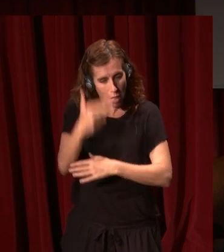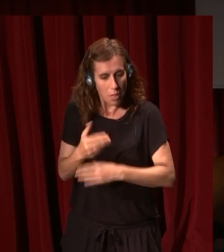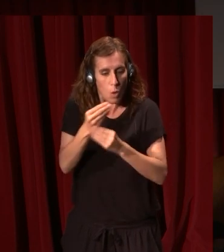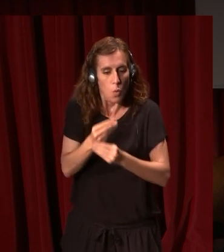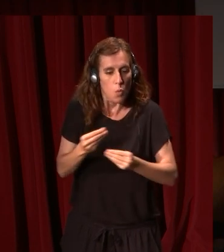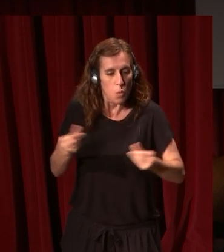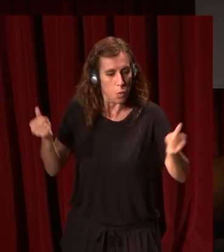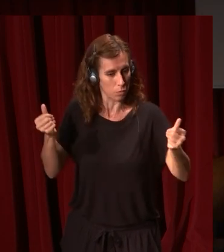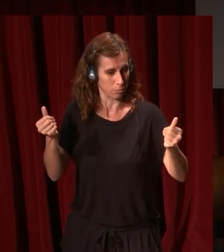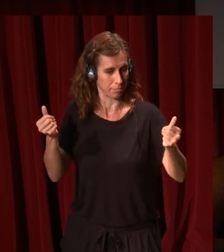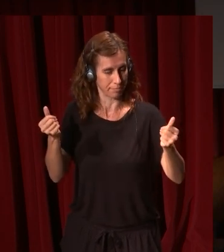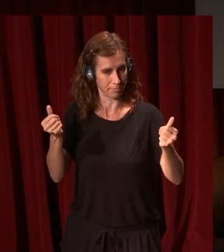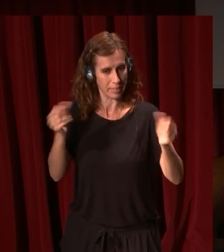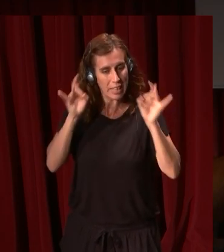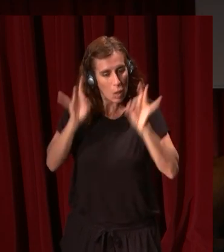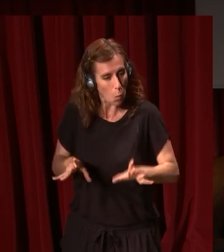asimetría,